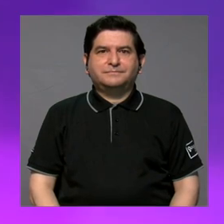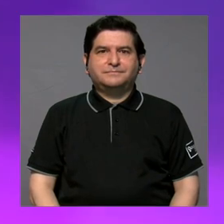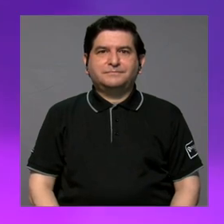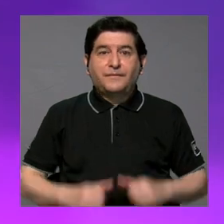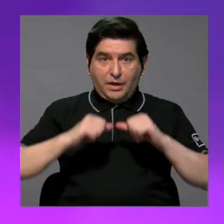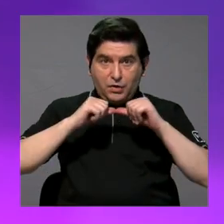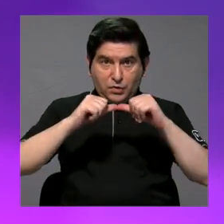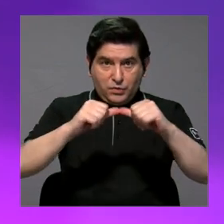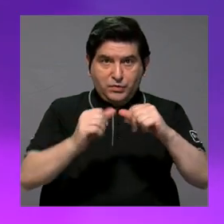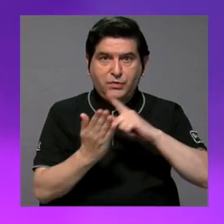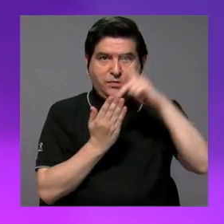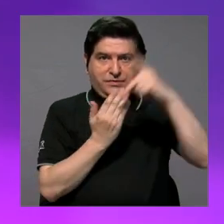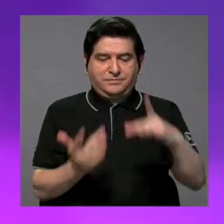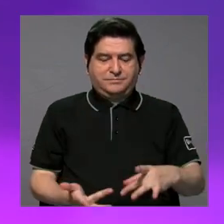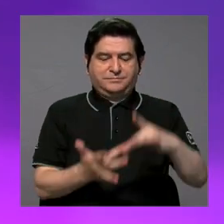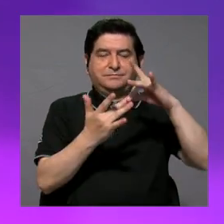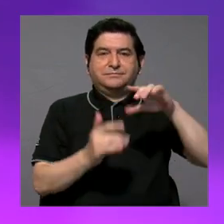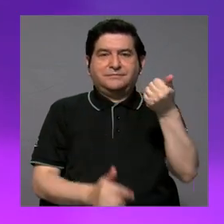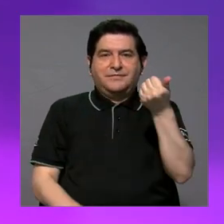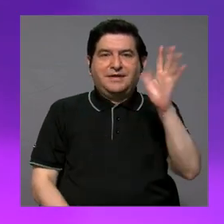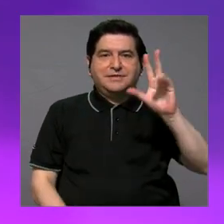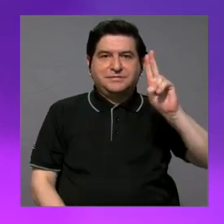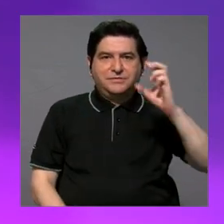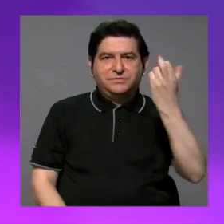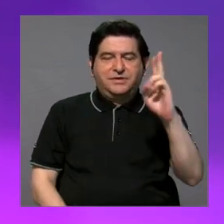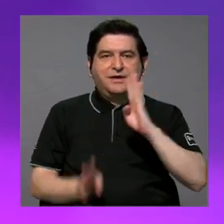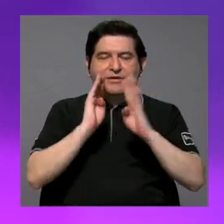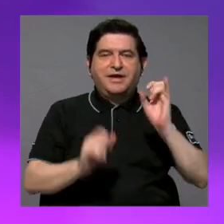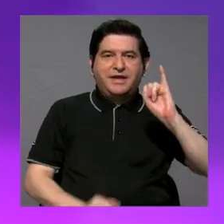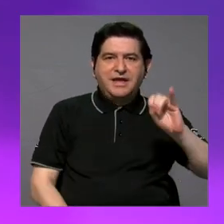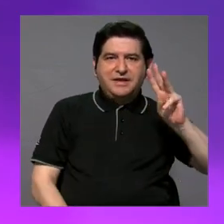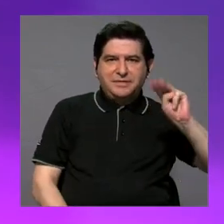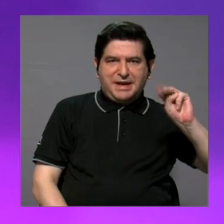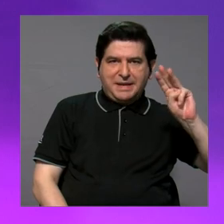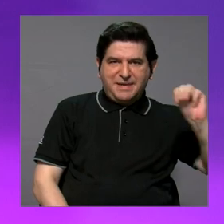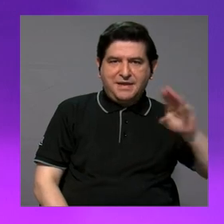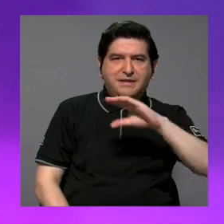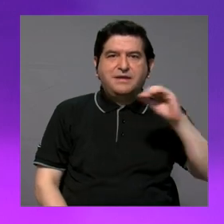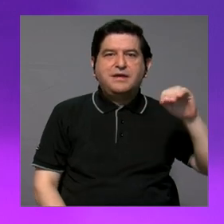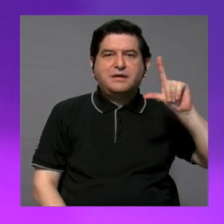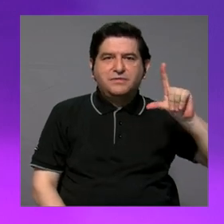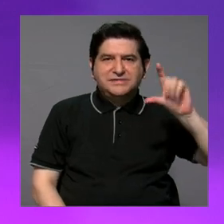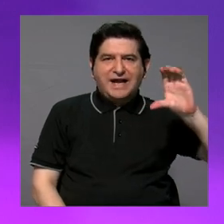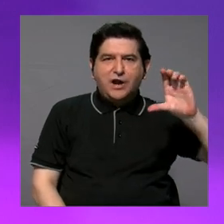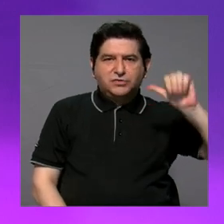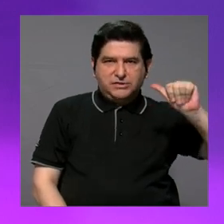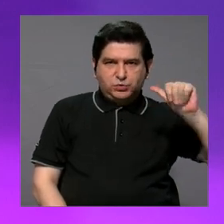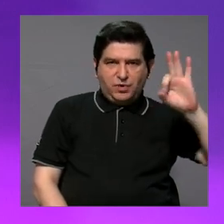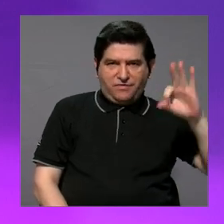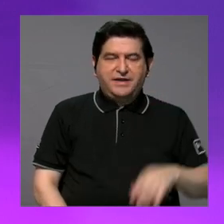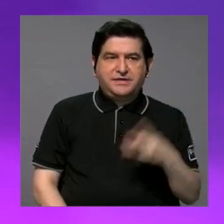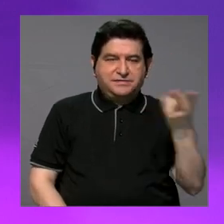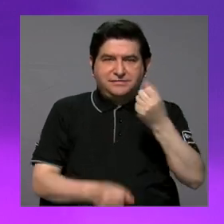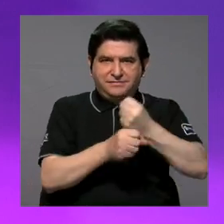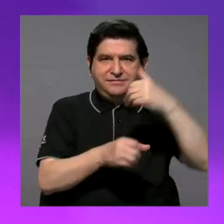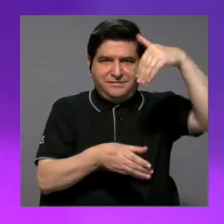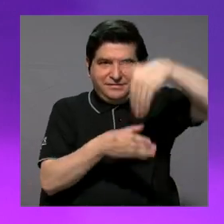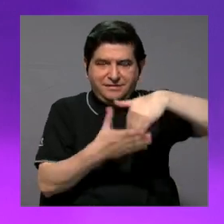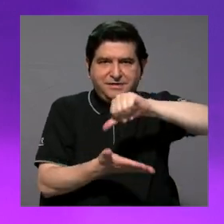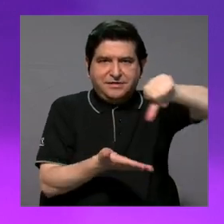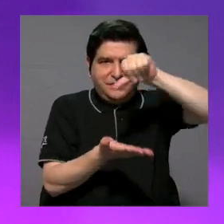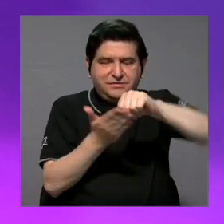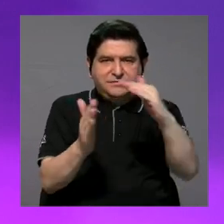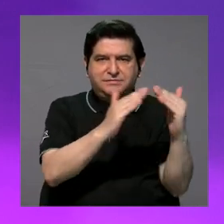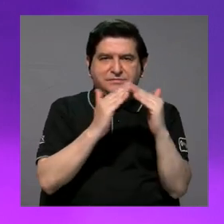Estamos de vuelta en Especiales 15 UCR conversando con Ingrid Marín Marín y con Luis Carlos Astúa Fallas. Ambos trabajan dentro del Centro